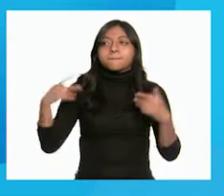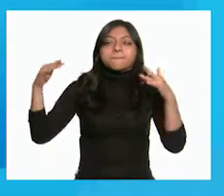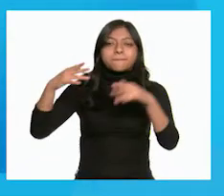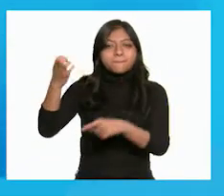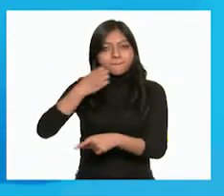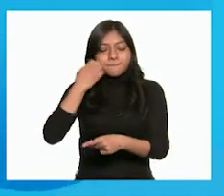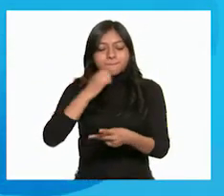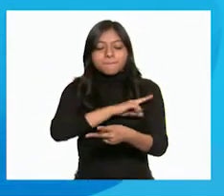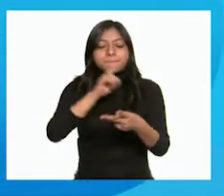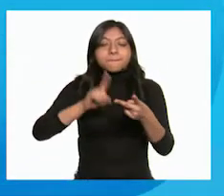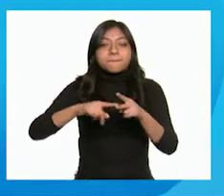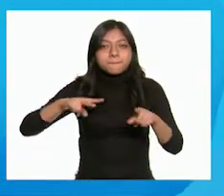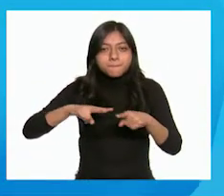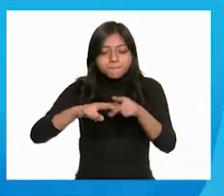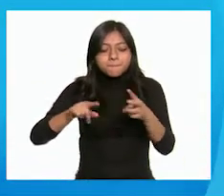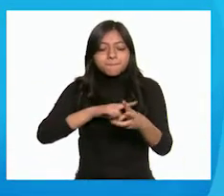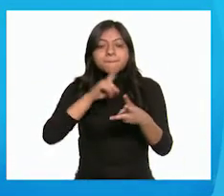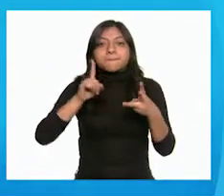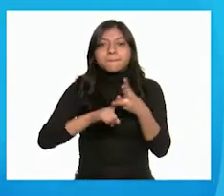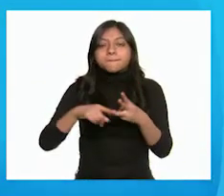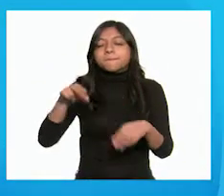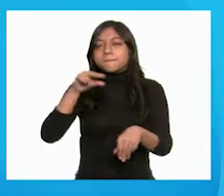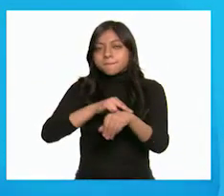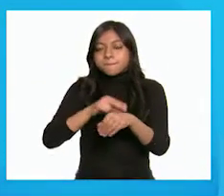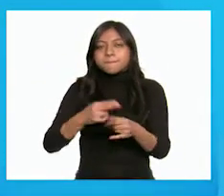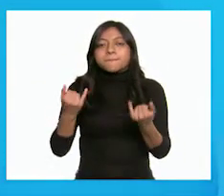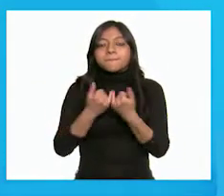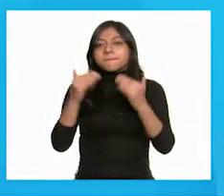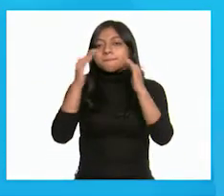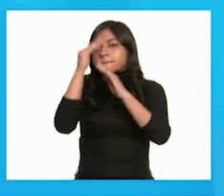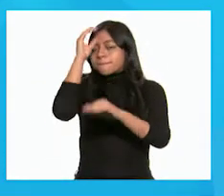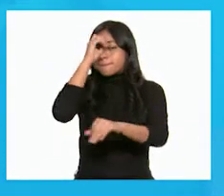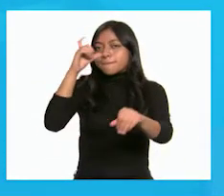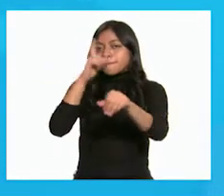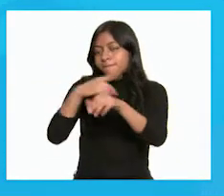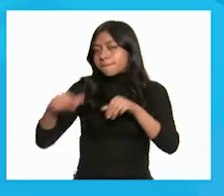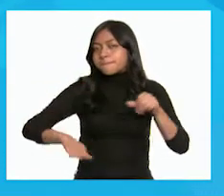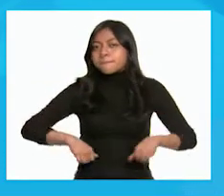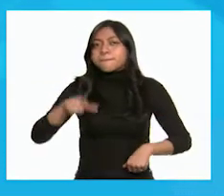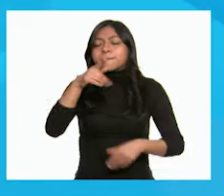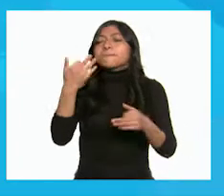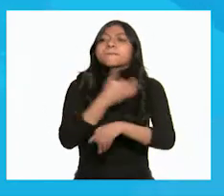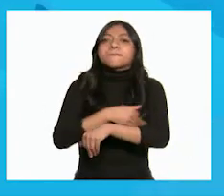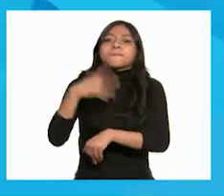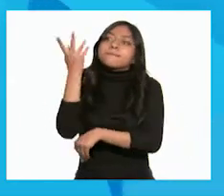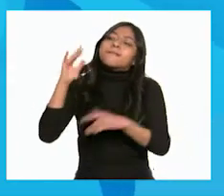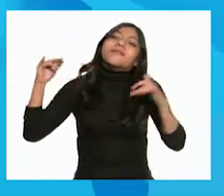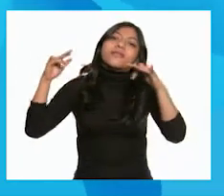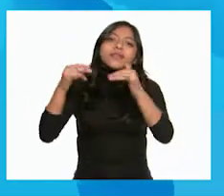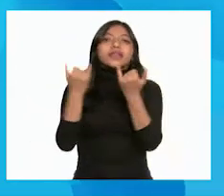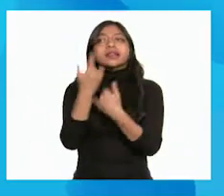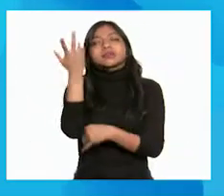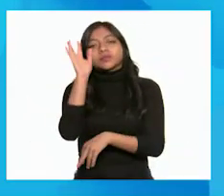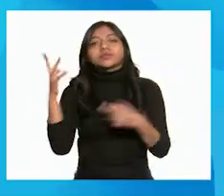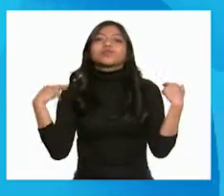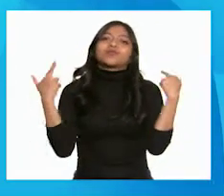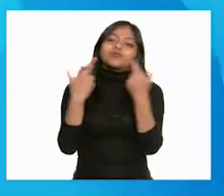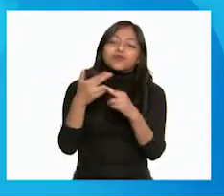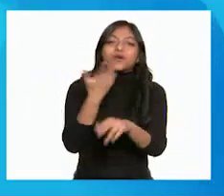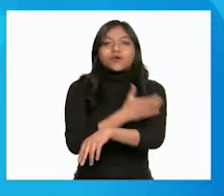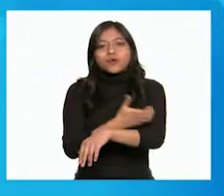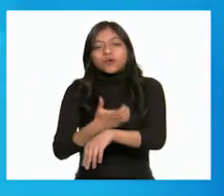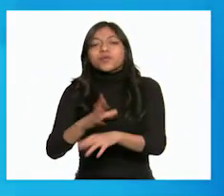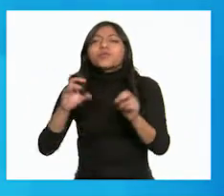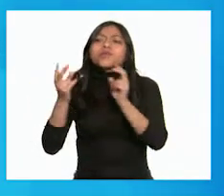el parque, el centro de salud y las casas de cultura a los que puedes ir con tu familia. Maestras, maestros, compañeras, compañeros,